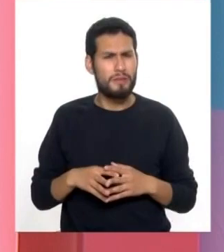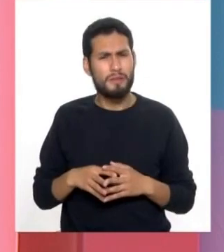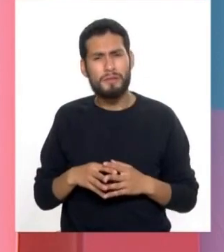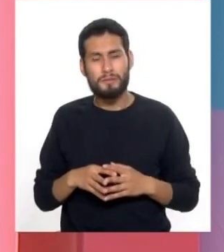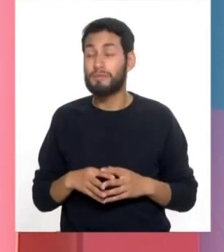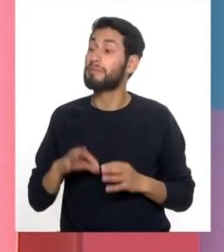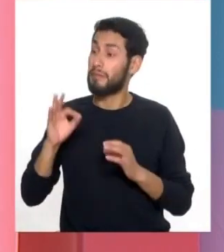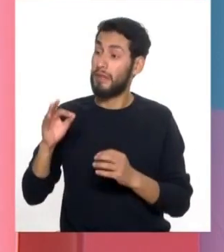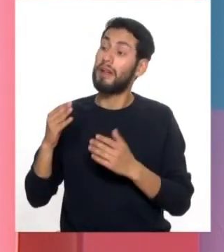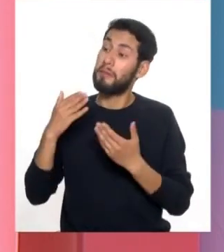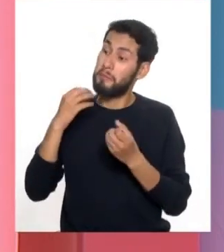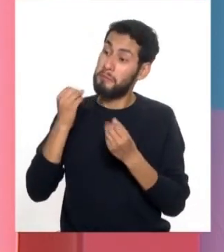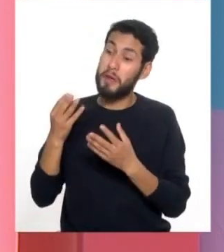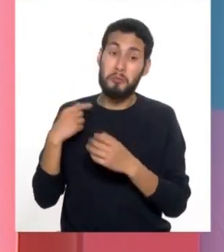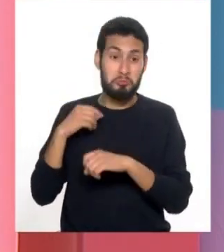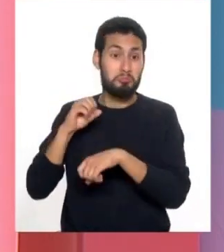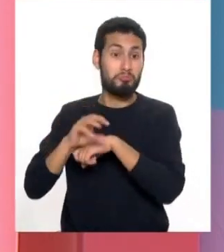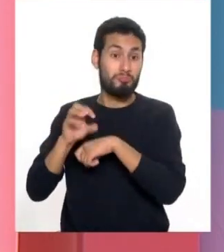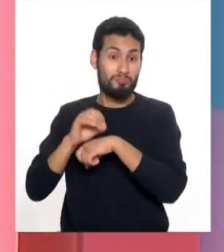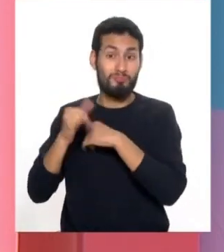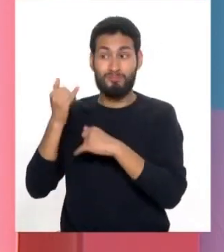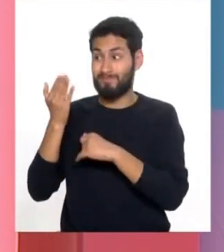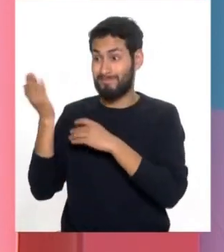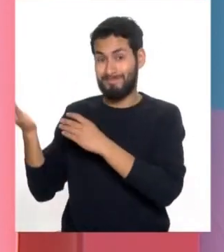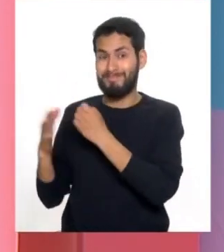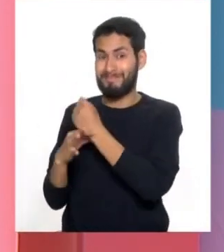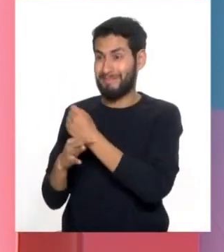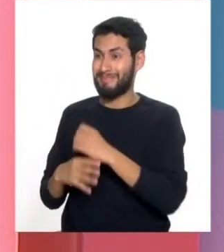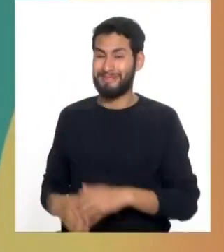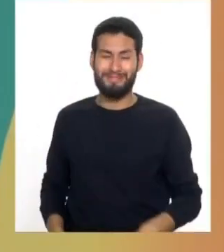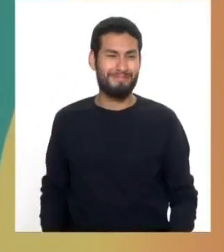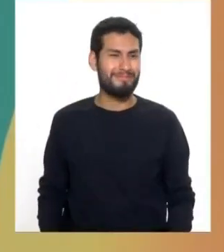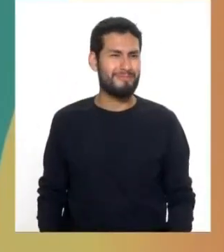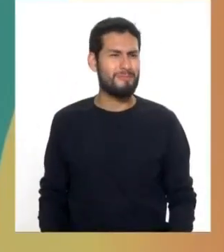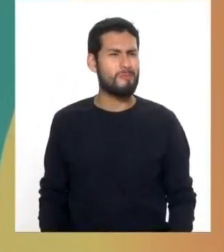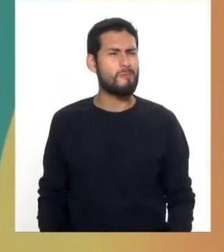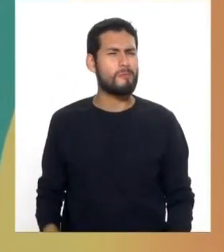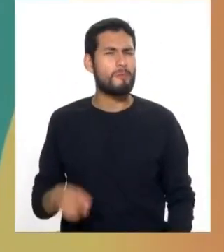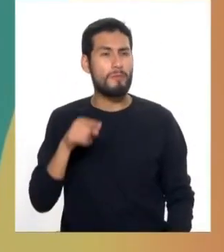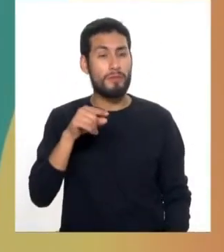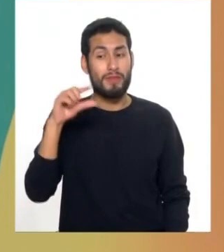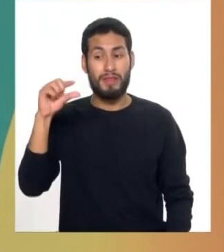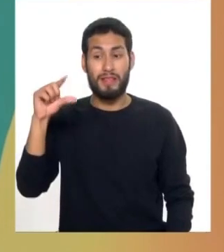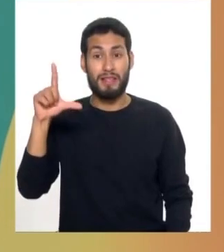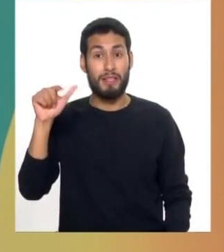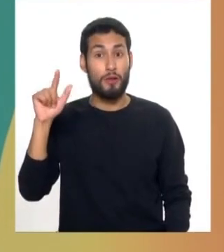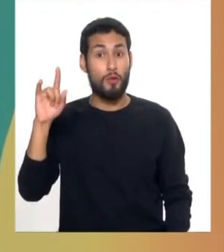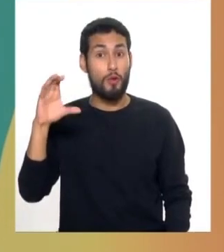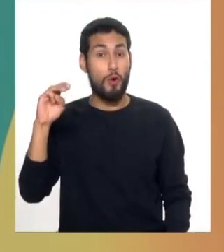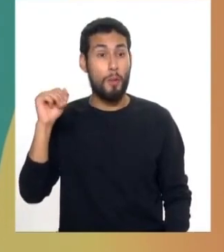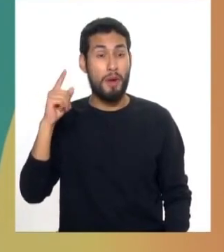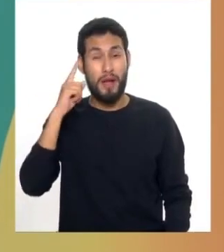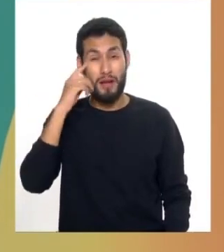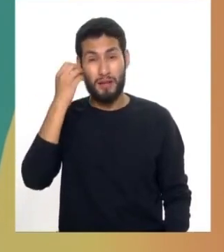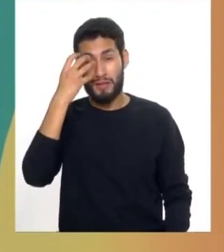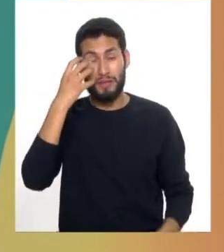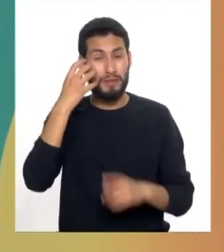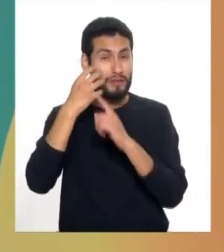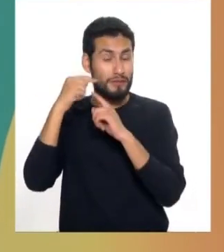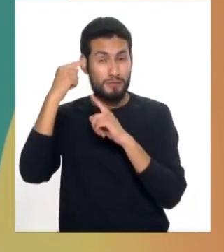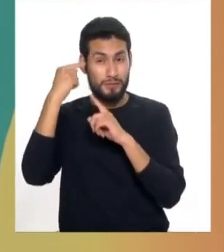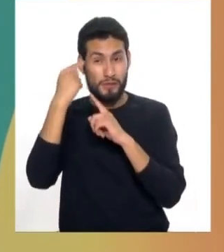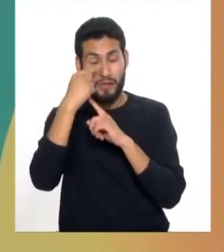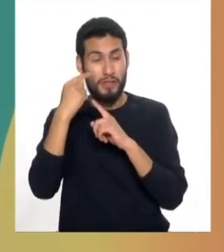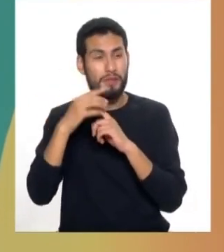Muy bien, Saúl, te vamos a orientar ahora con la consulta. Cuando tiene un glaucoma y le han hecho una iridotomía, como